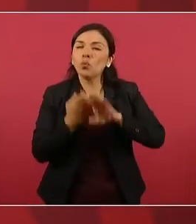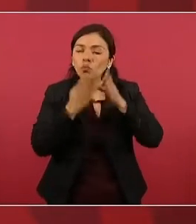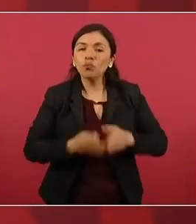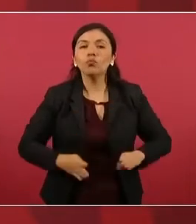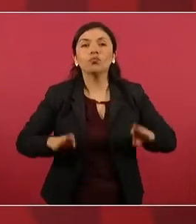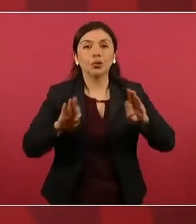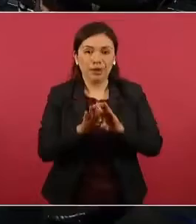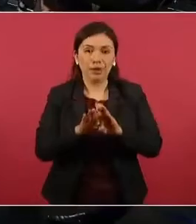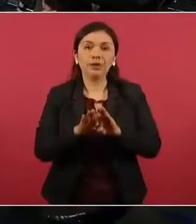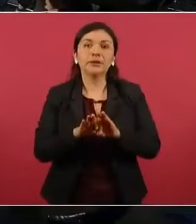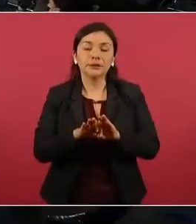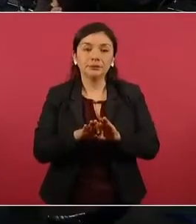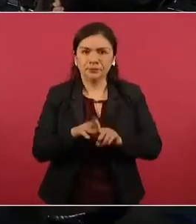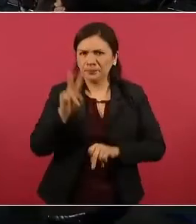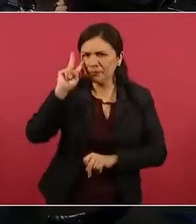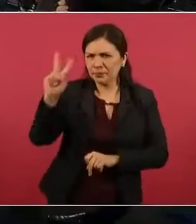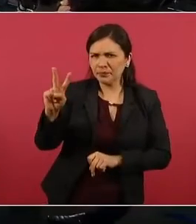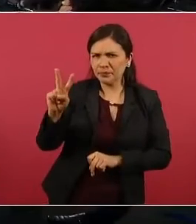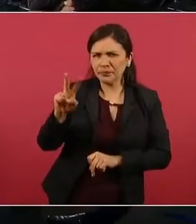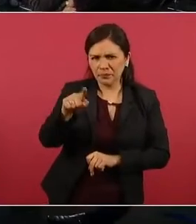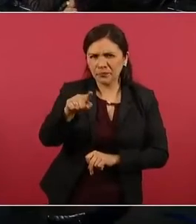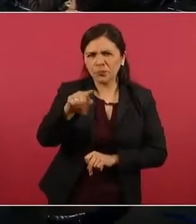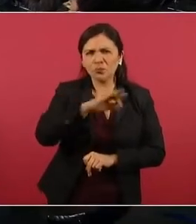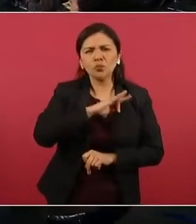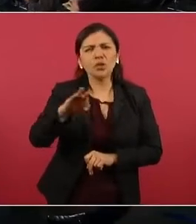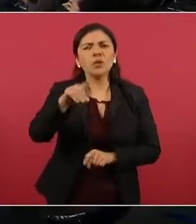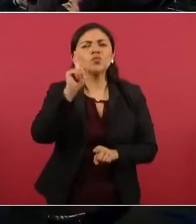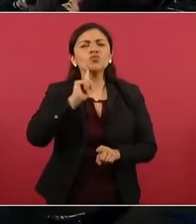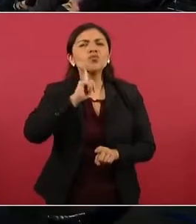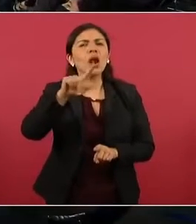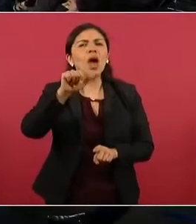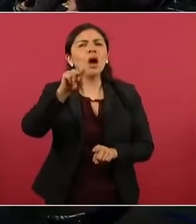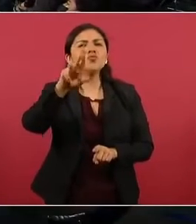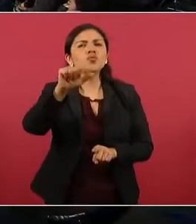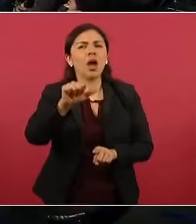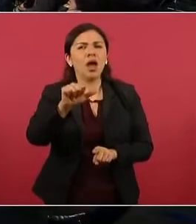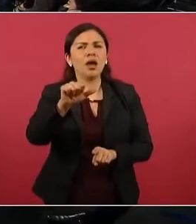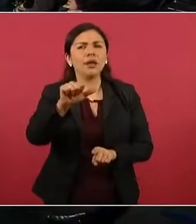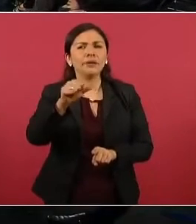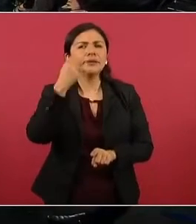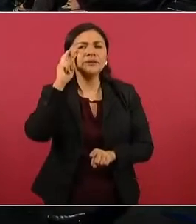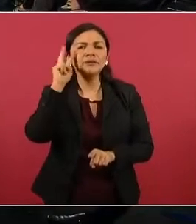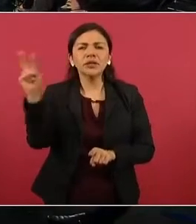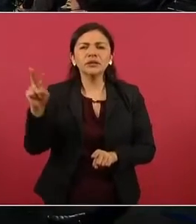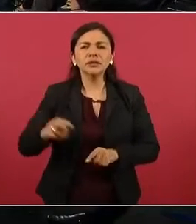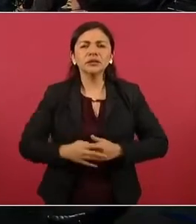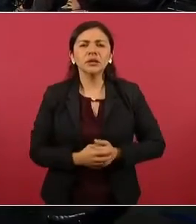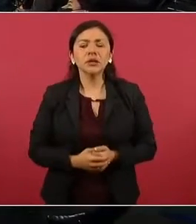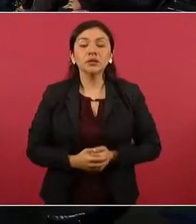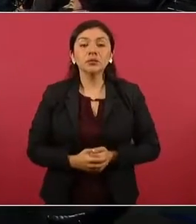Entonces, vamos adelante. No sé si Laura podría darnos el informe.